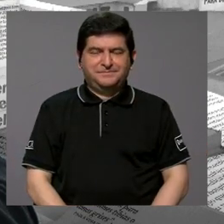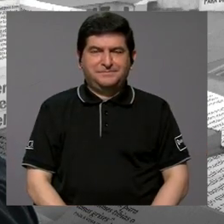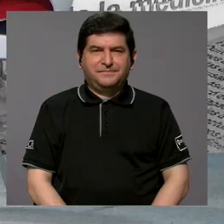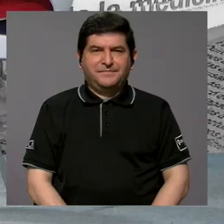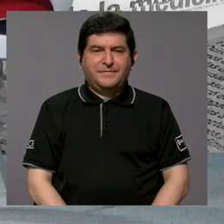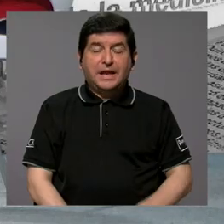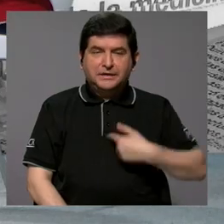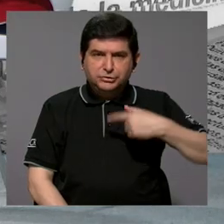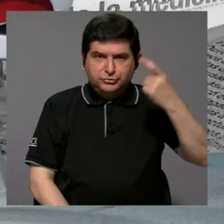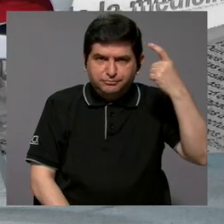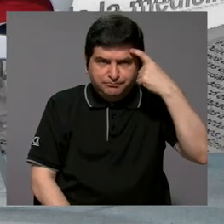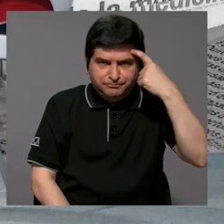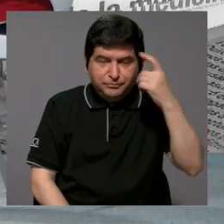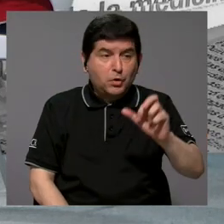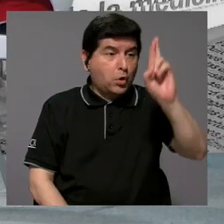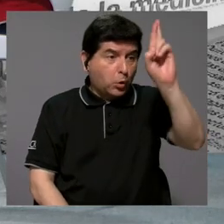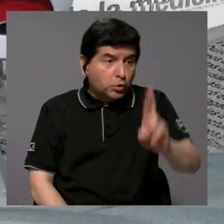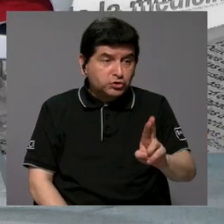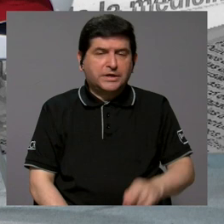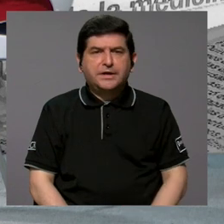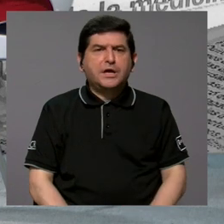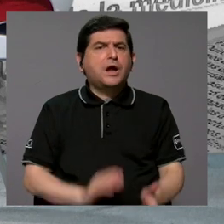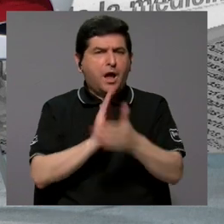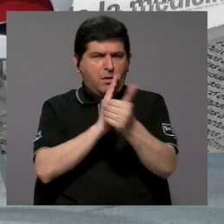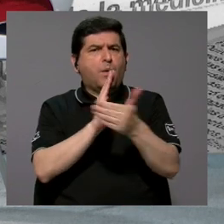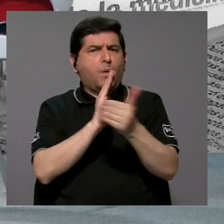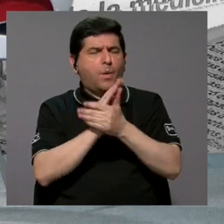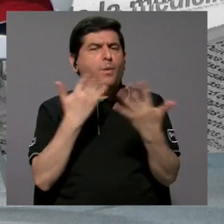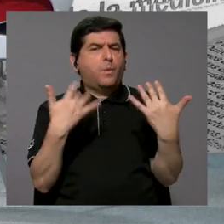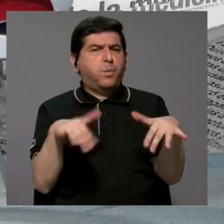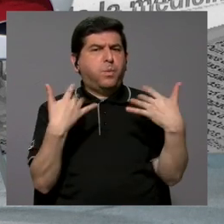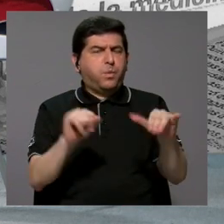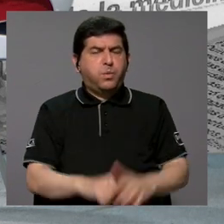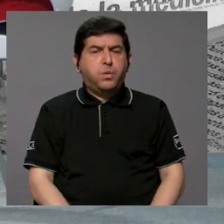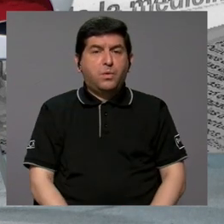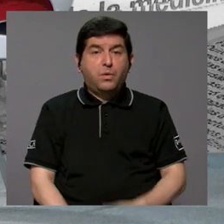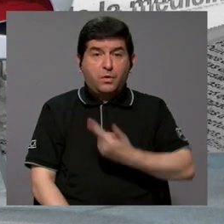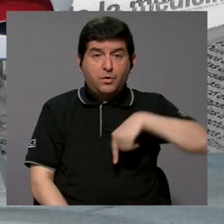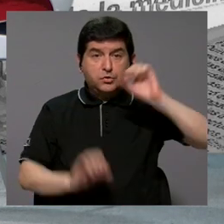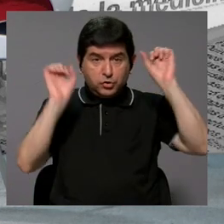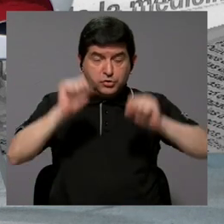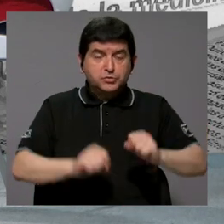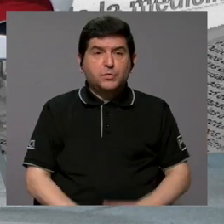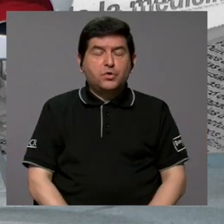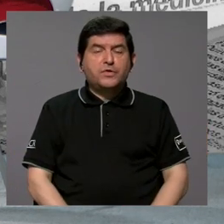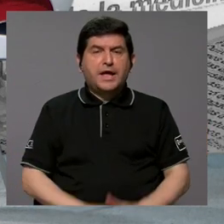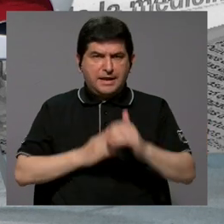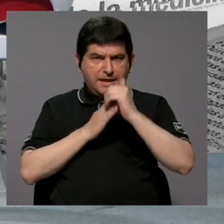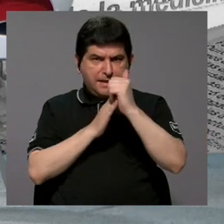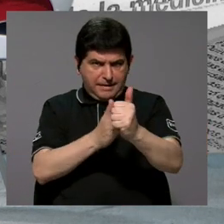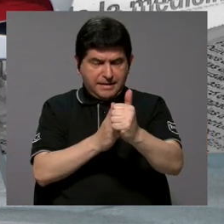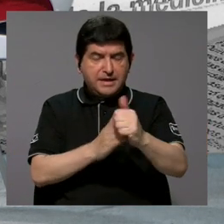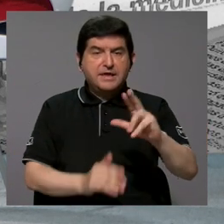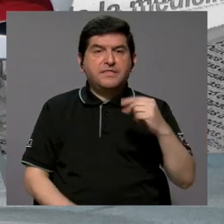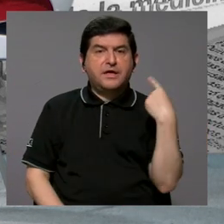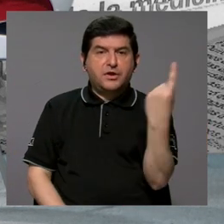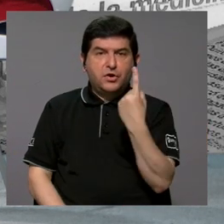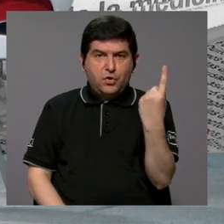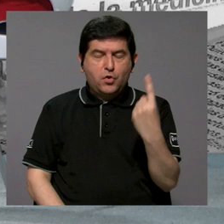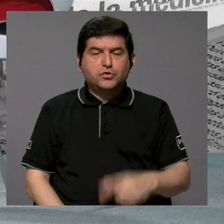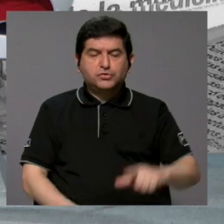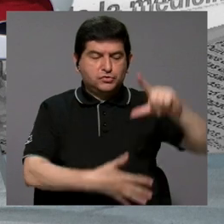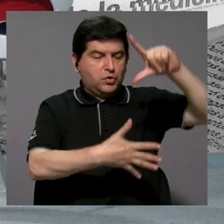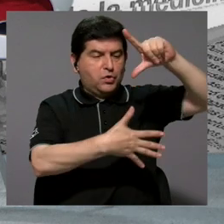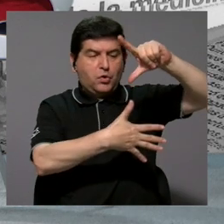considero que Costa Rica tiene mucho talento. Podemos llegar a ser un gran referente a nivel no solamente